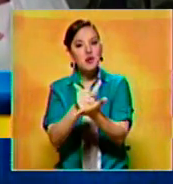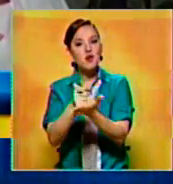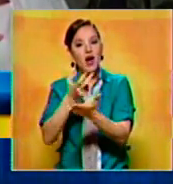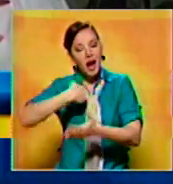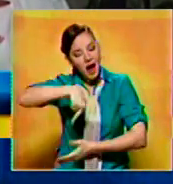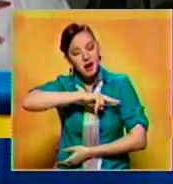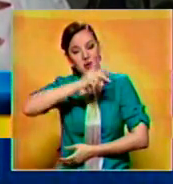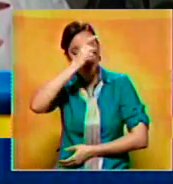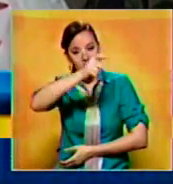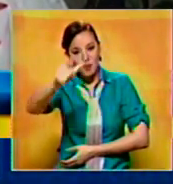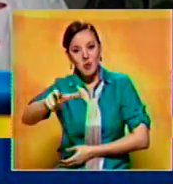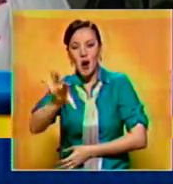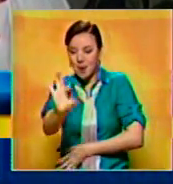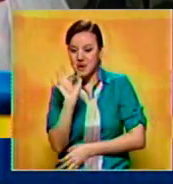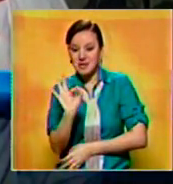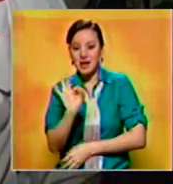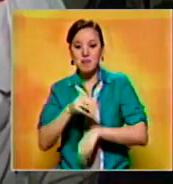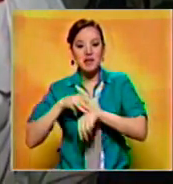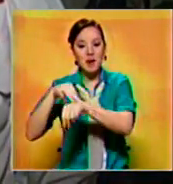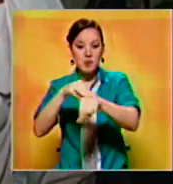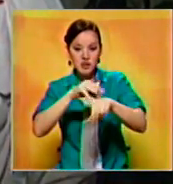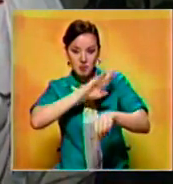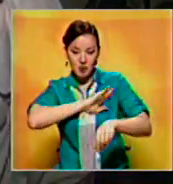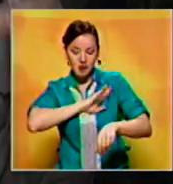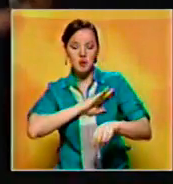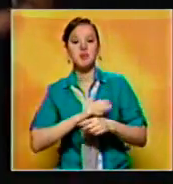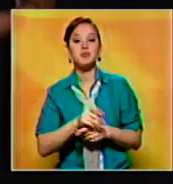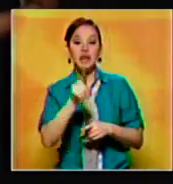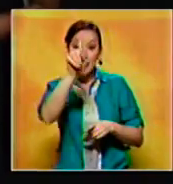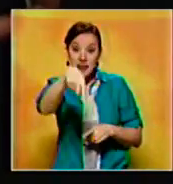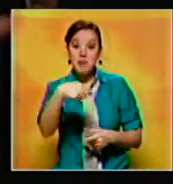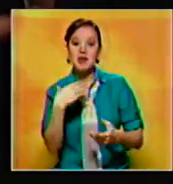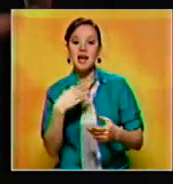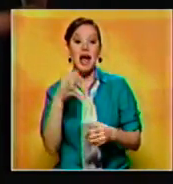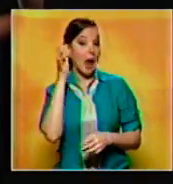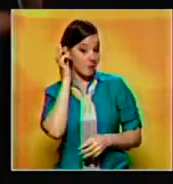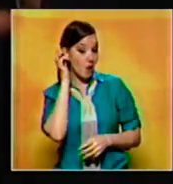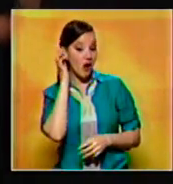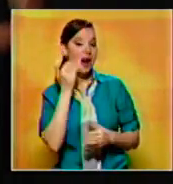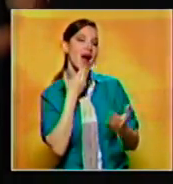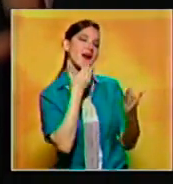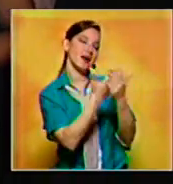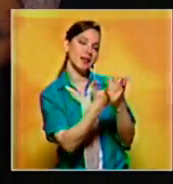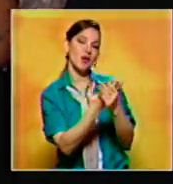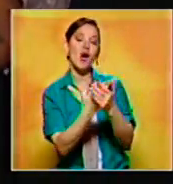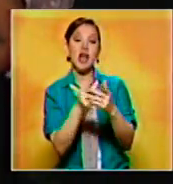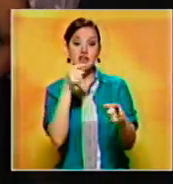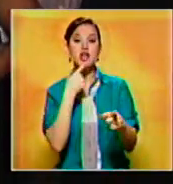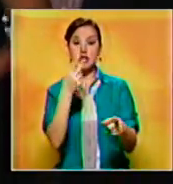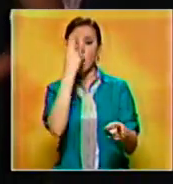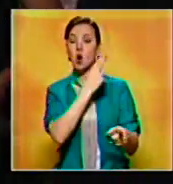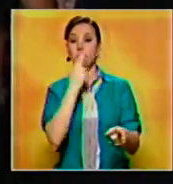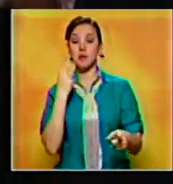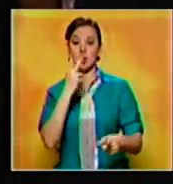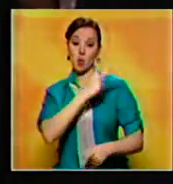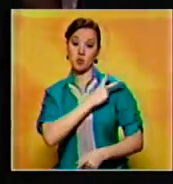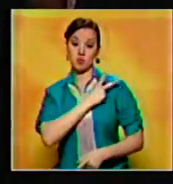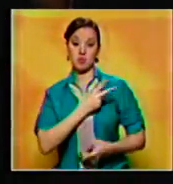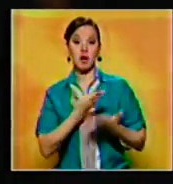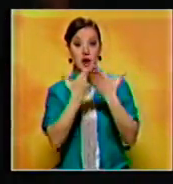particularmente de Mario Briseño Ragori. Zulimar Dudamel agradeció el reconocimiento y ratificó el compromiso de Noticiero Benevisión con la población.